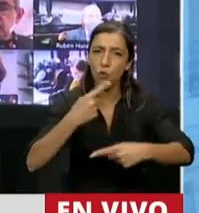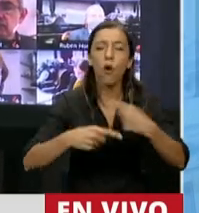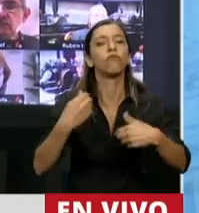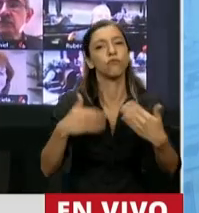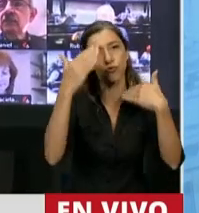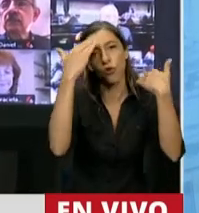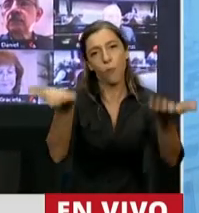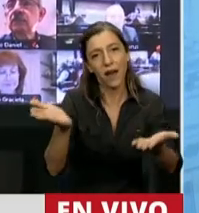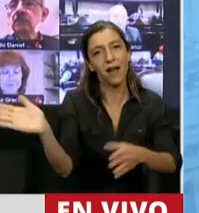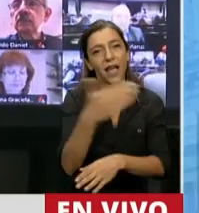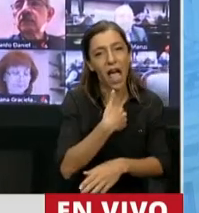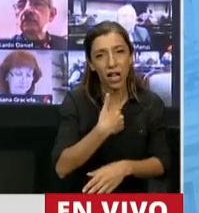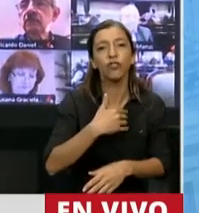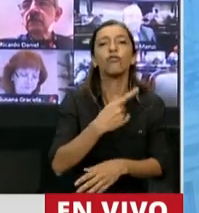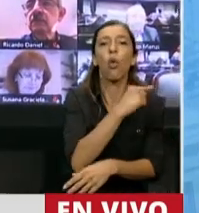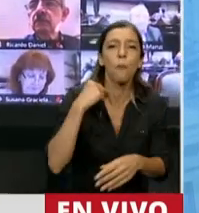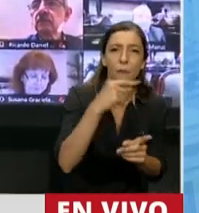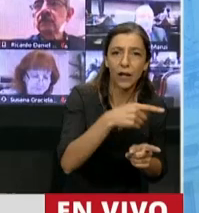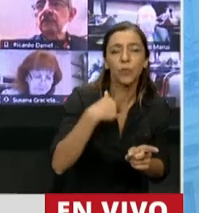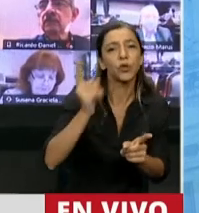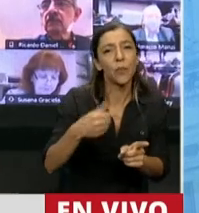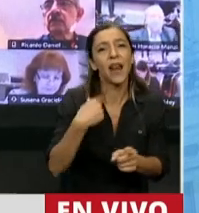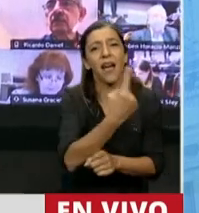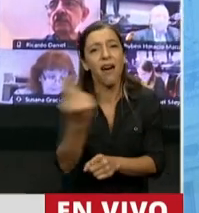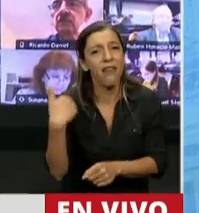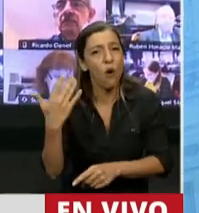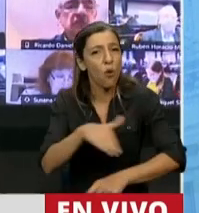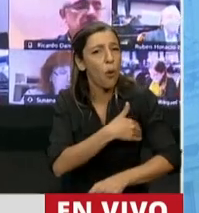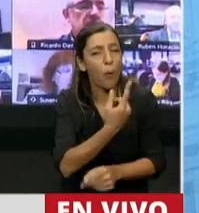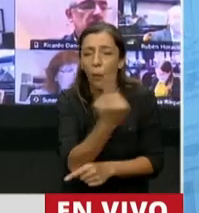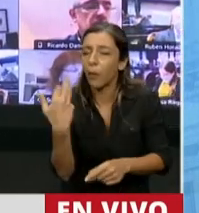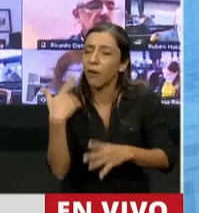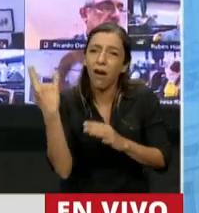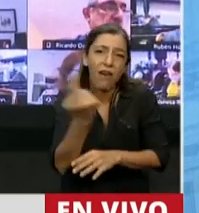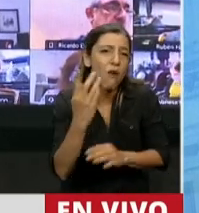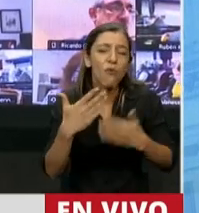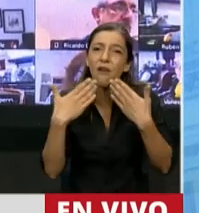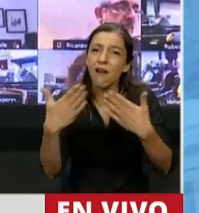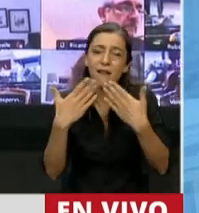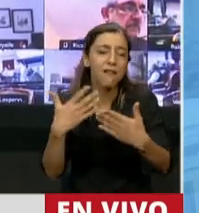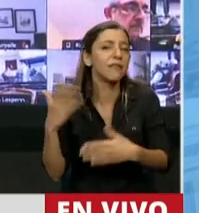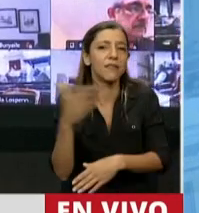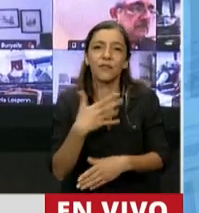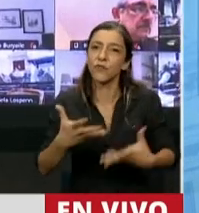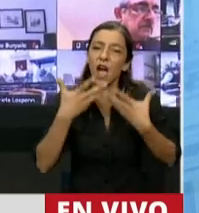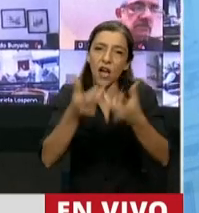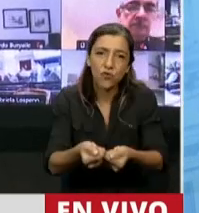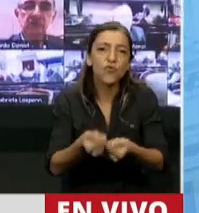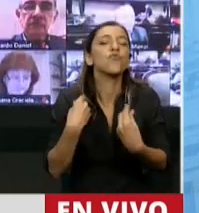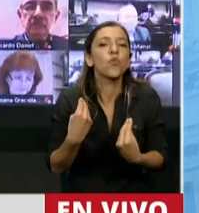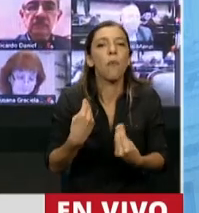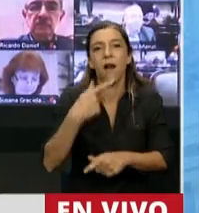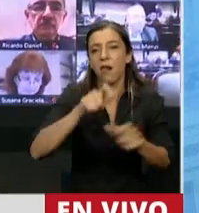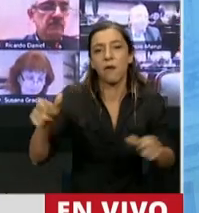cada uno de los cristianos que en la pandemia decidió ser solidario y abocarse a acompañar y ayudar a quienes peor lo están pasando.